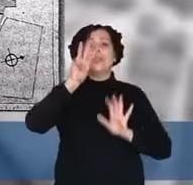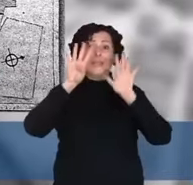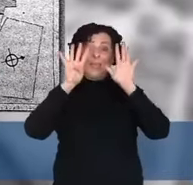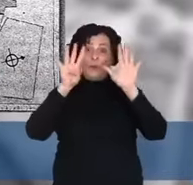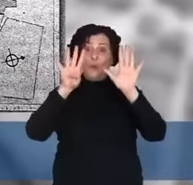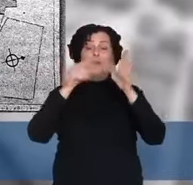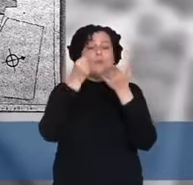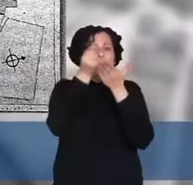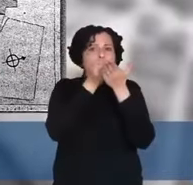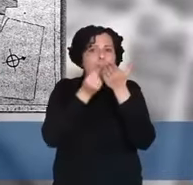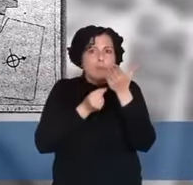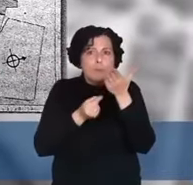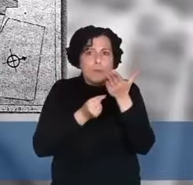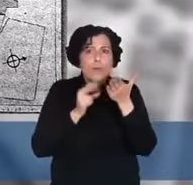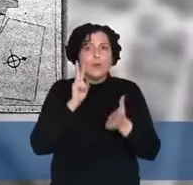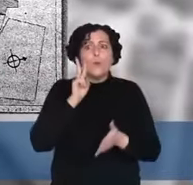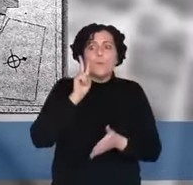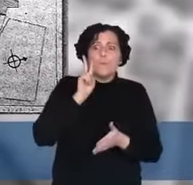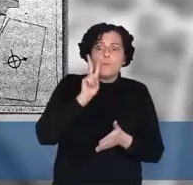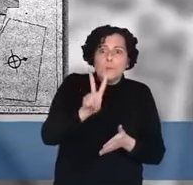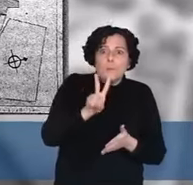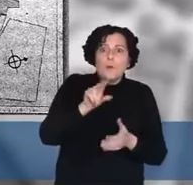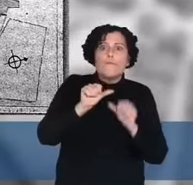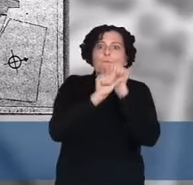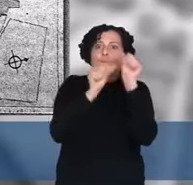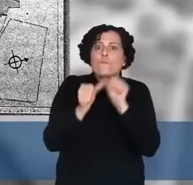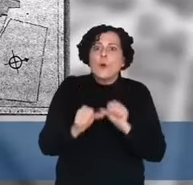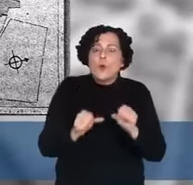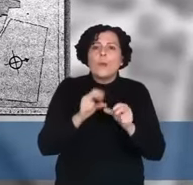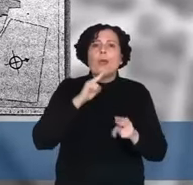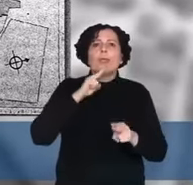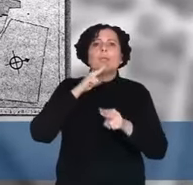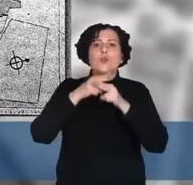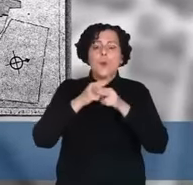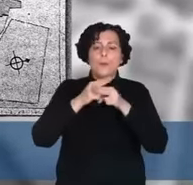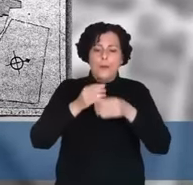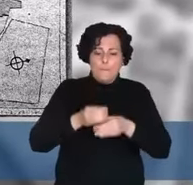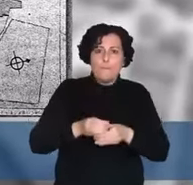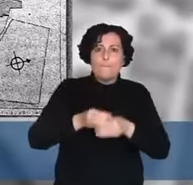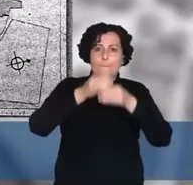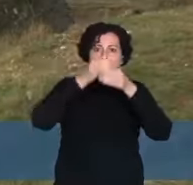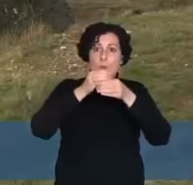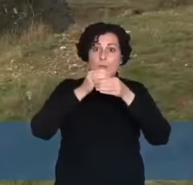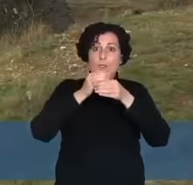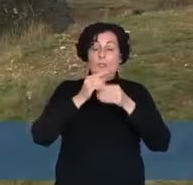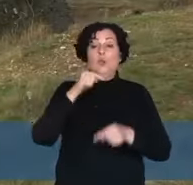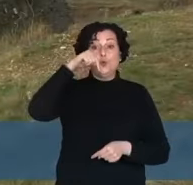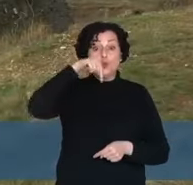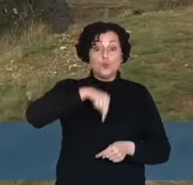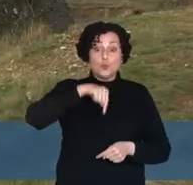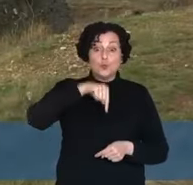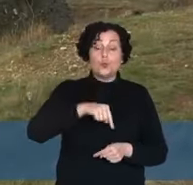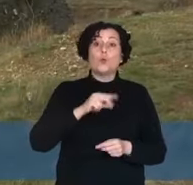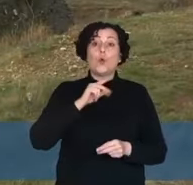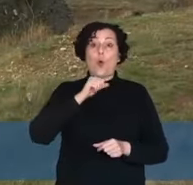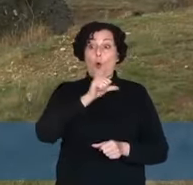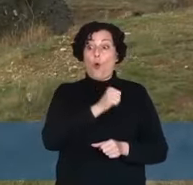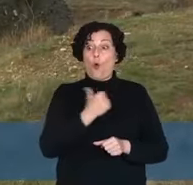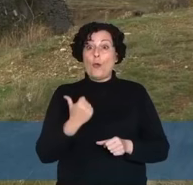sabemos cómo estaba formado y conocemos los nombres de sus baluartes. En el lado suroeste,